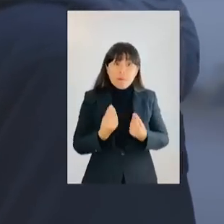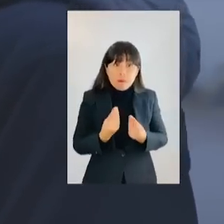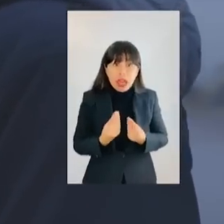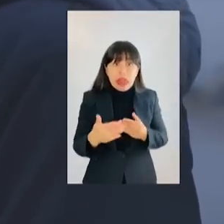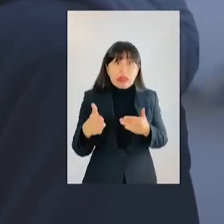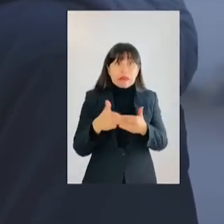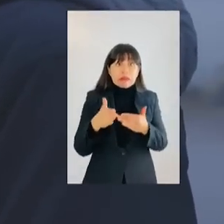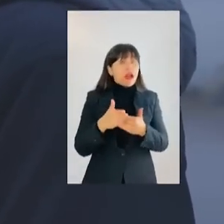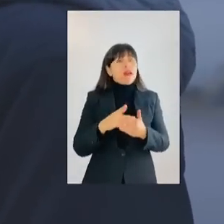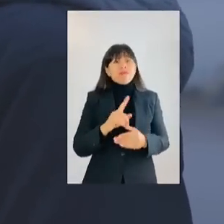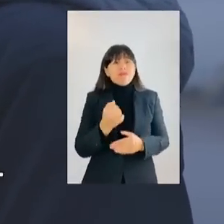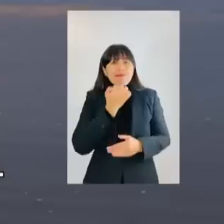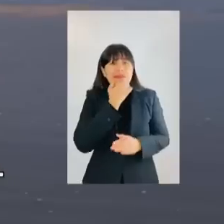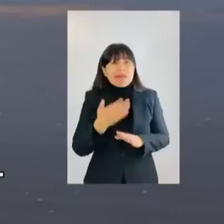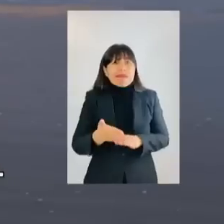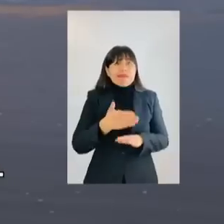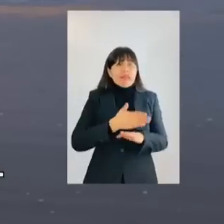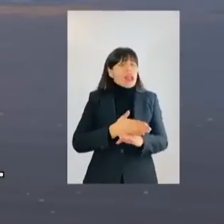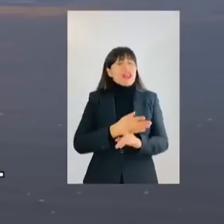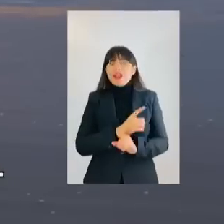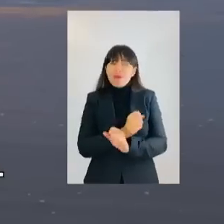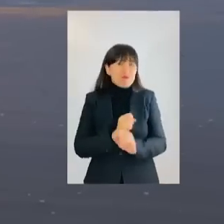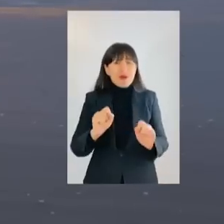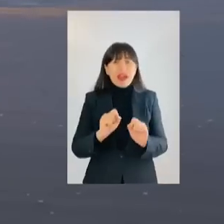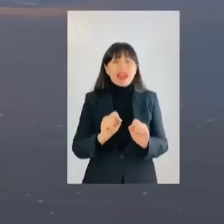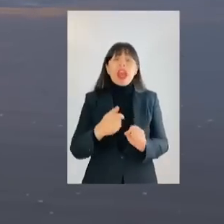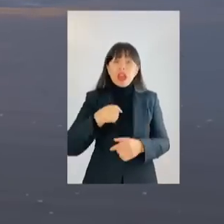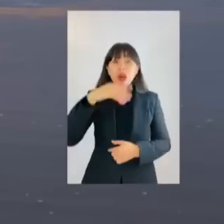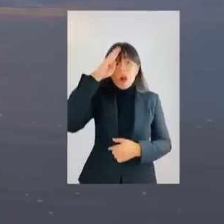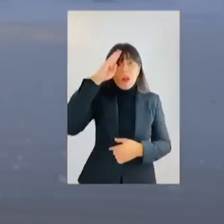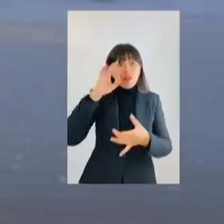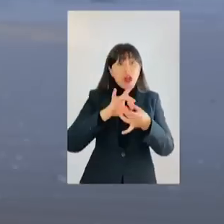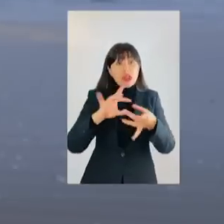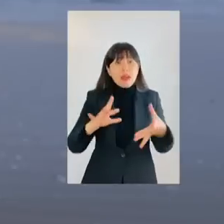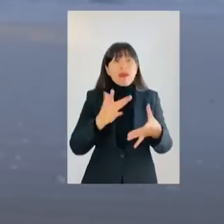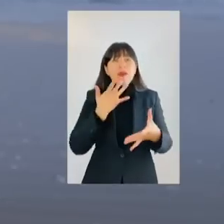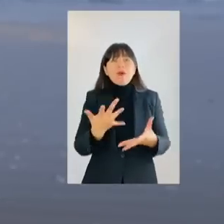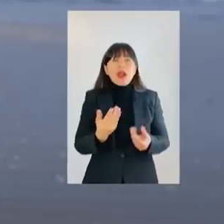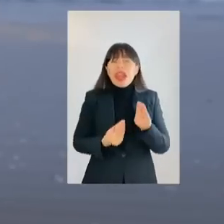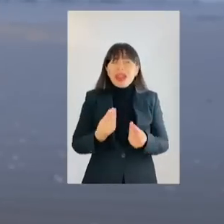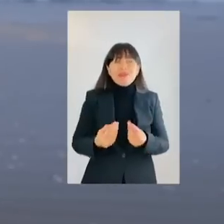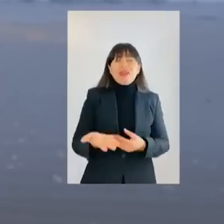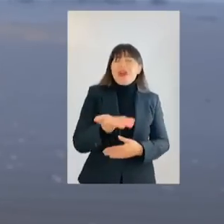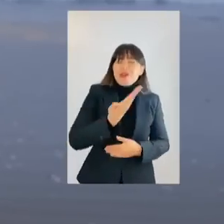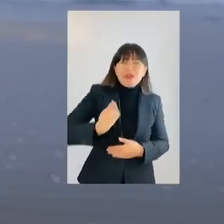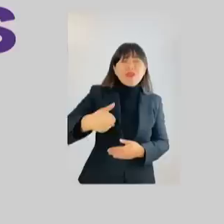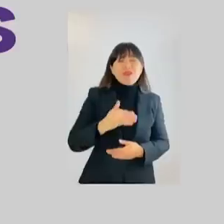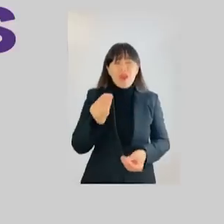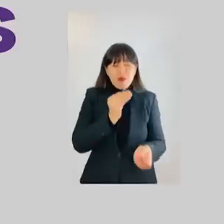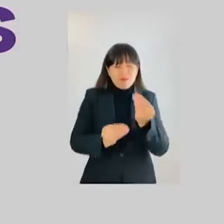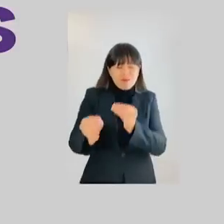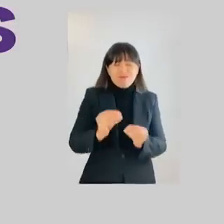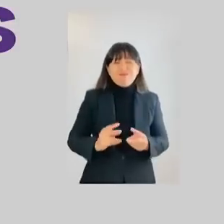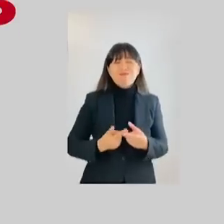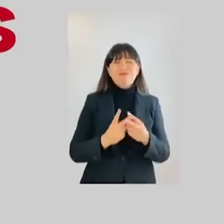imperdonable echar pie atrás. Yo confío en nuestra democracia. Mal que mal, su destino depende de nosotros.